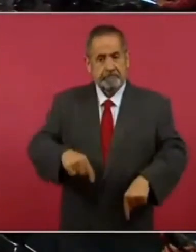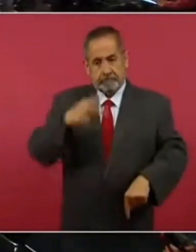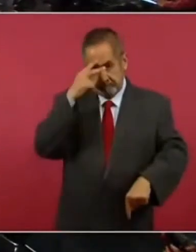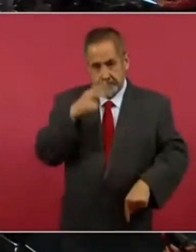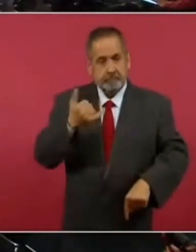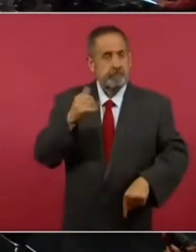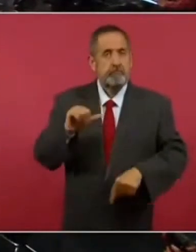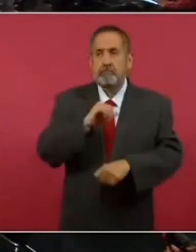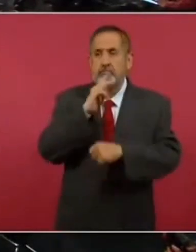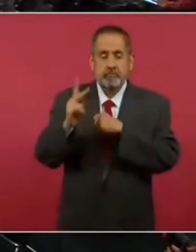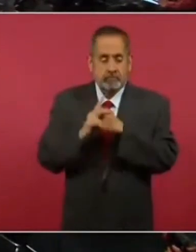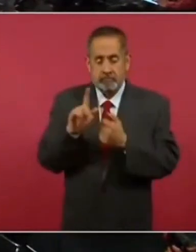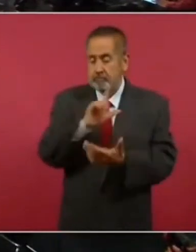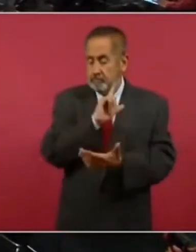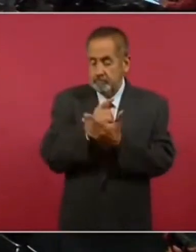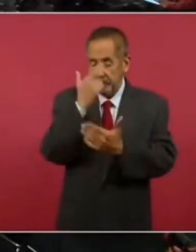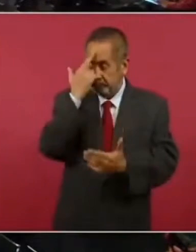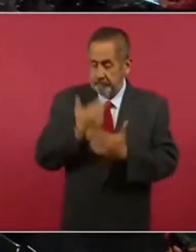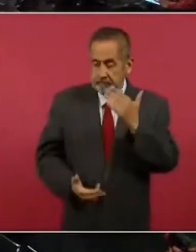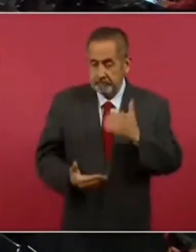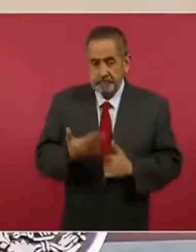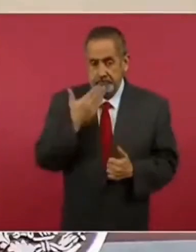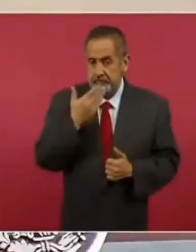cualquier otro país del mundo.